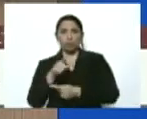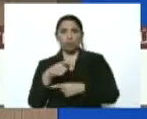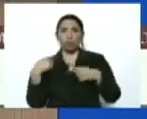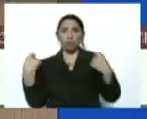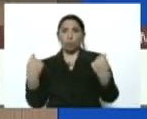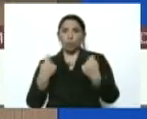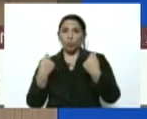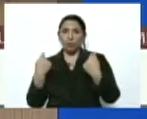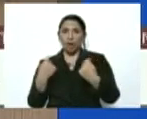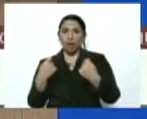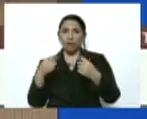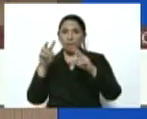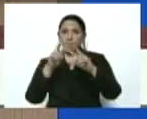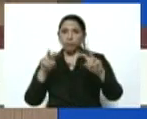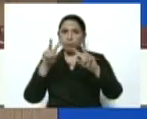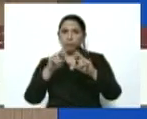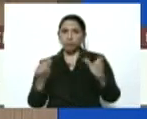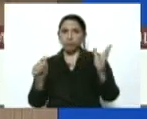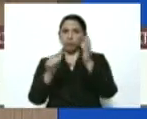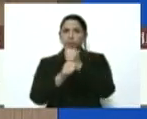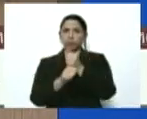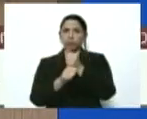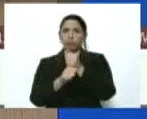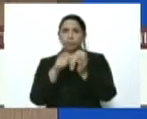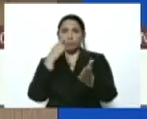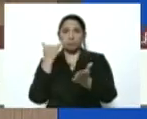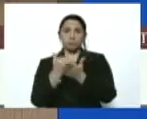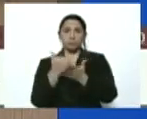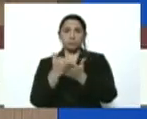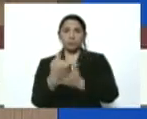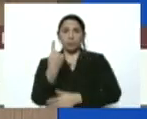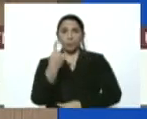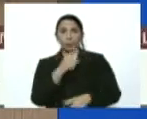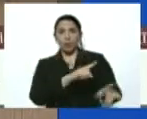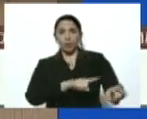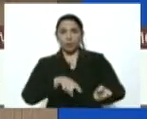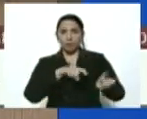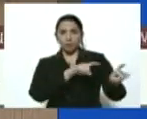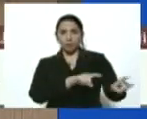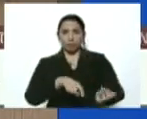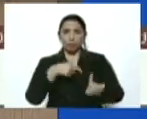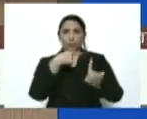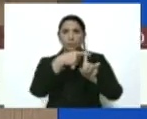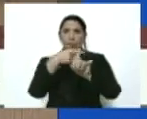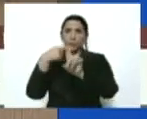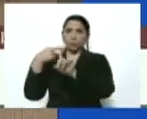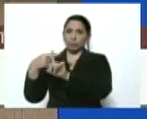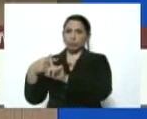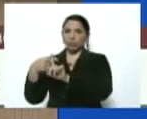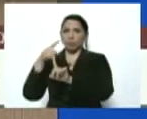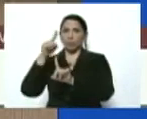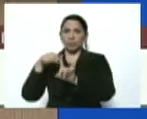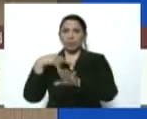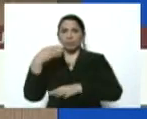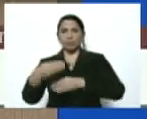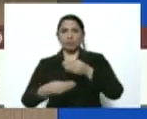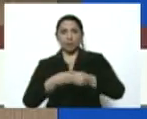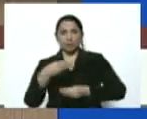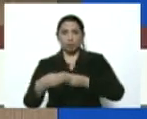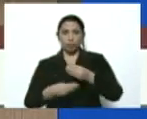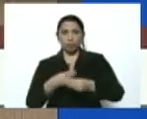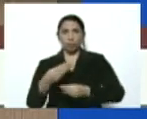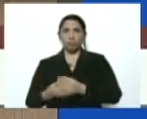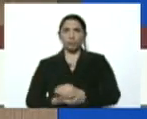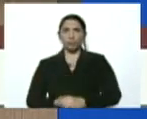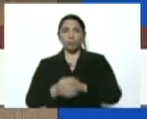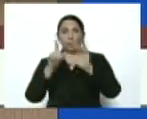despistaje masivo, bueno, se determinó que una agricultora salió positiva y se le realizó la